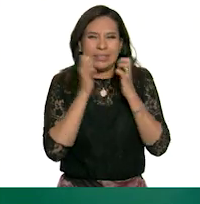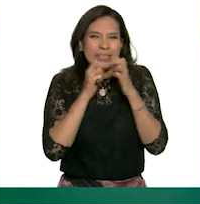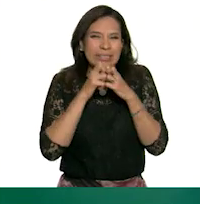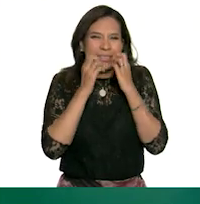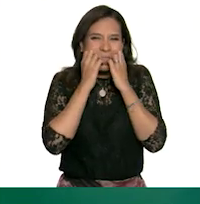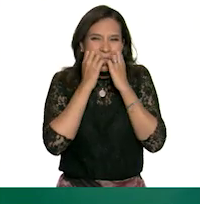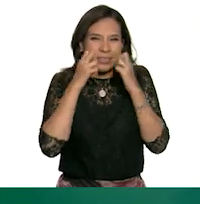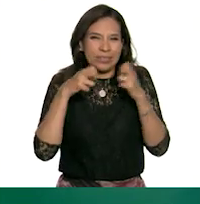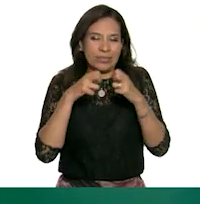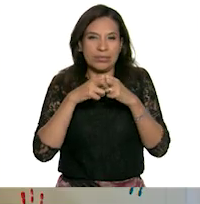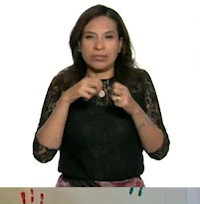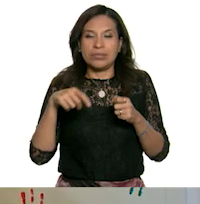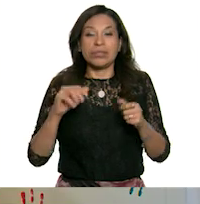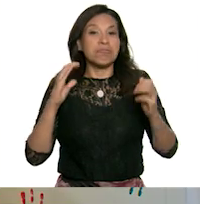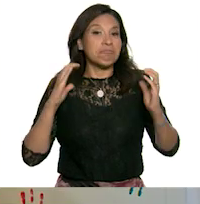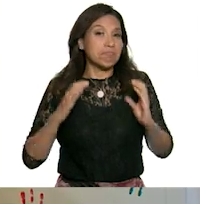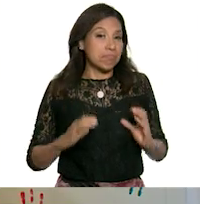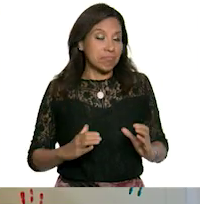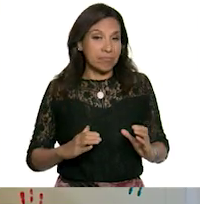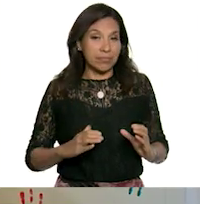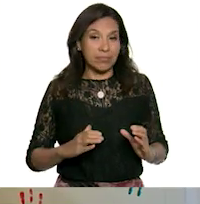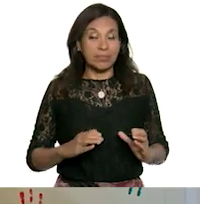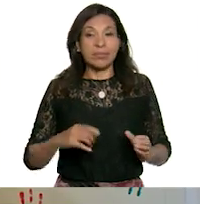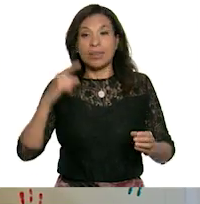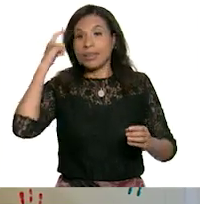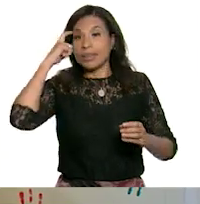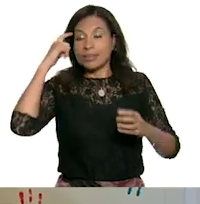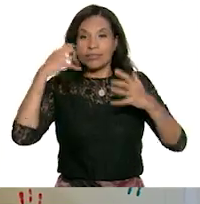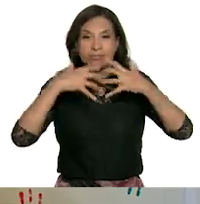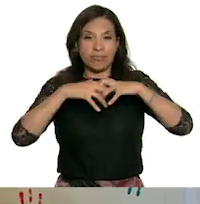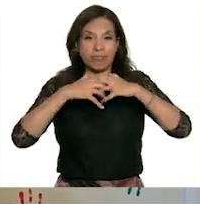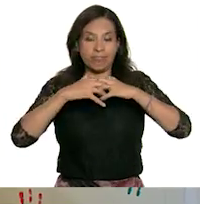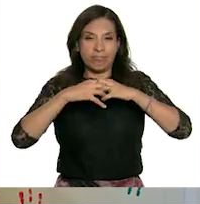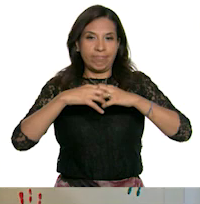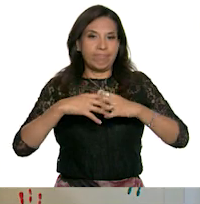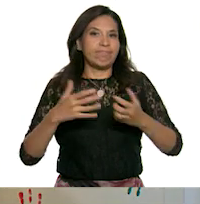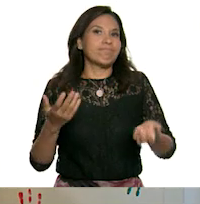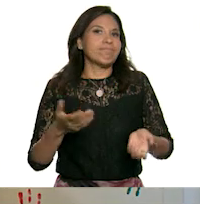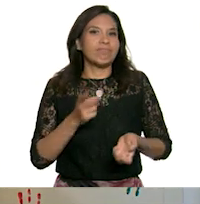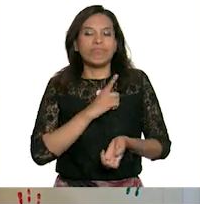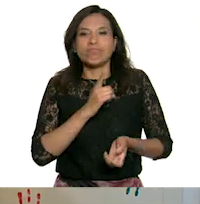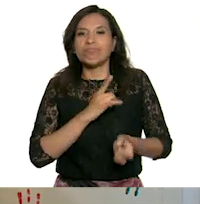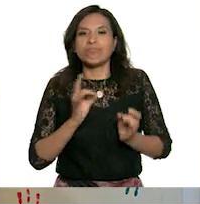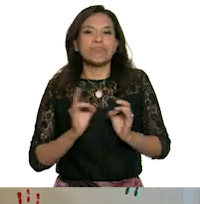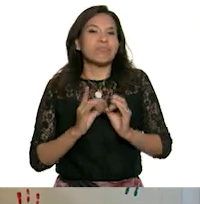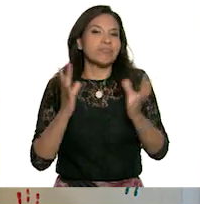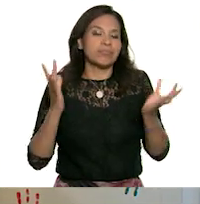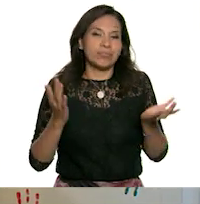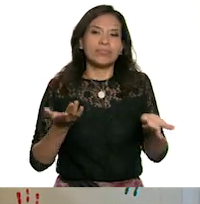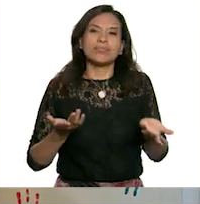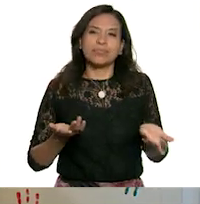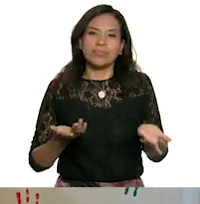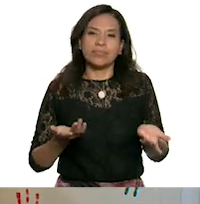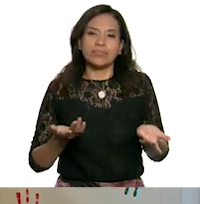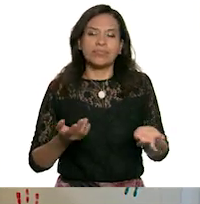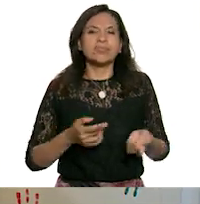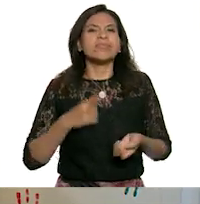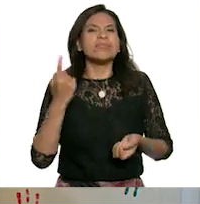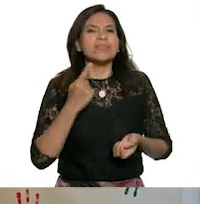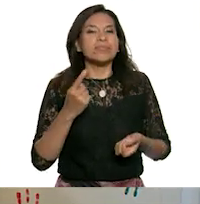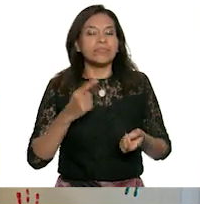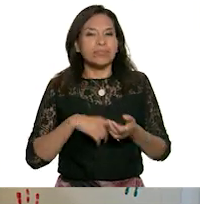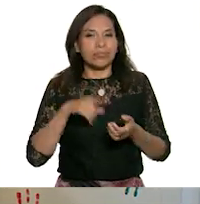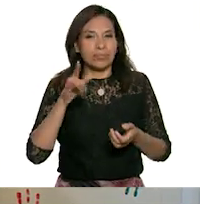intensa que nuestro cuerpo y nuestro cerebro hace que se active de manera involuntaria es decir que